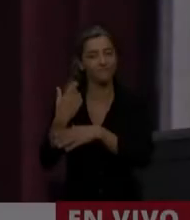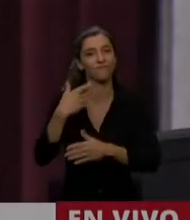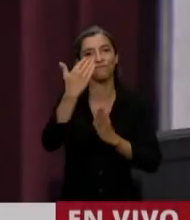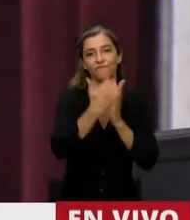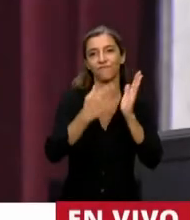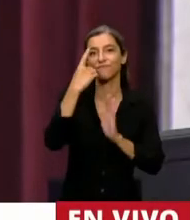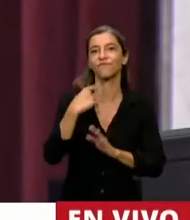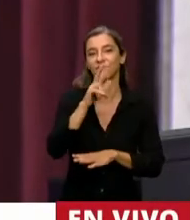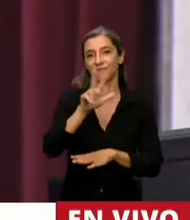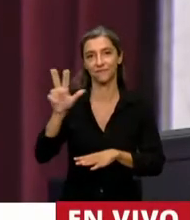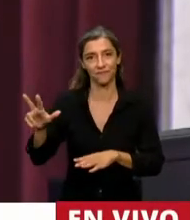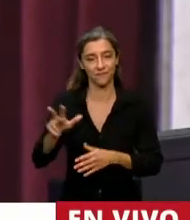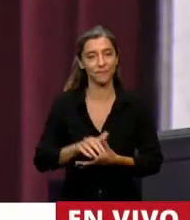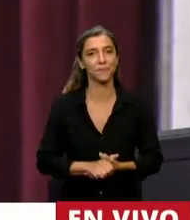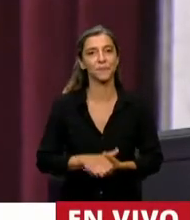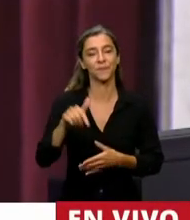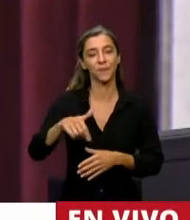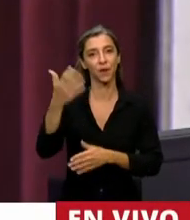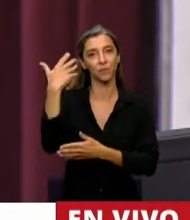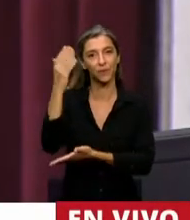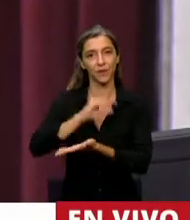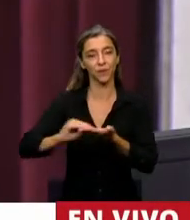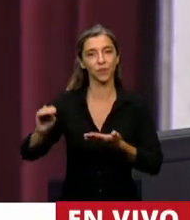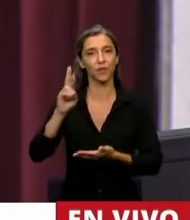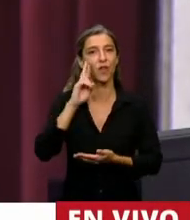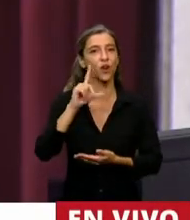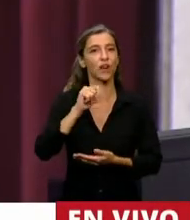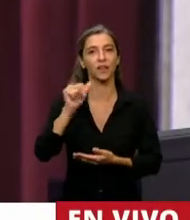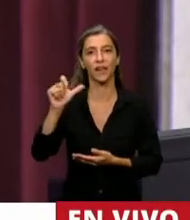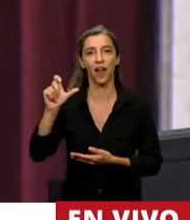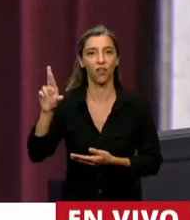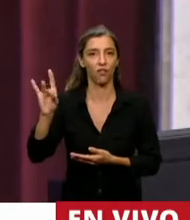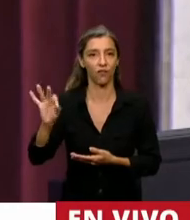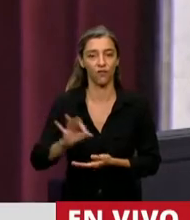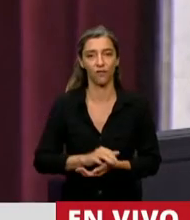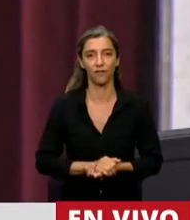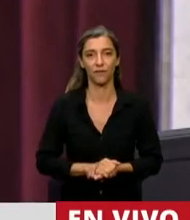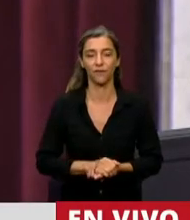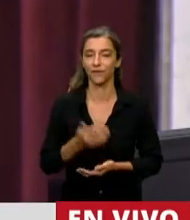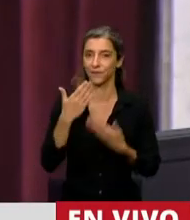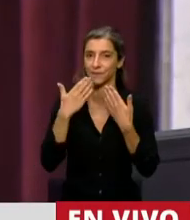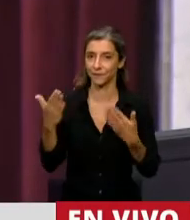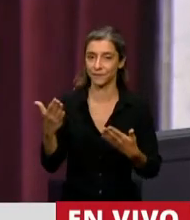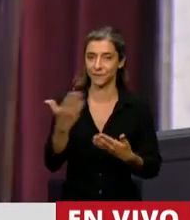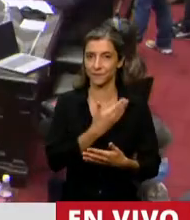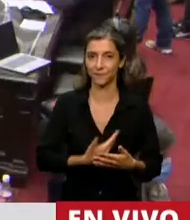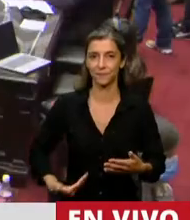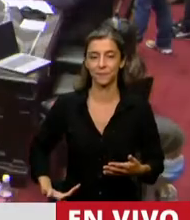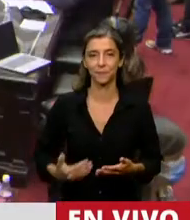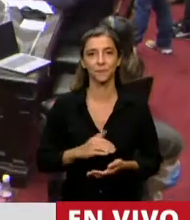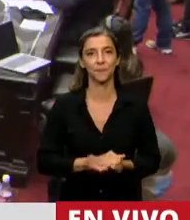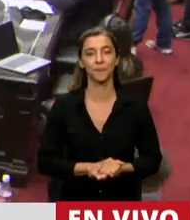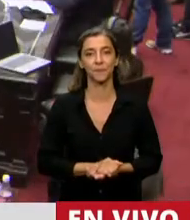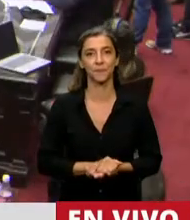Tiene la palabra el diputado José Luis Ricardo. Muchas gracias, señor presidente.